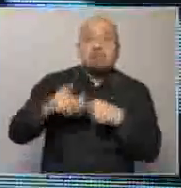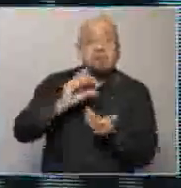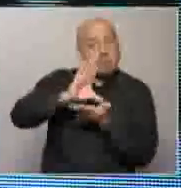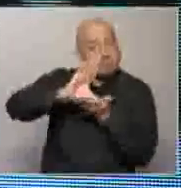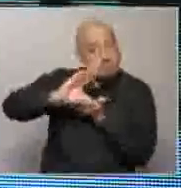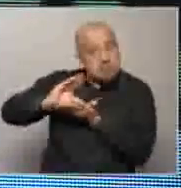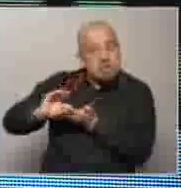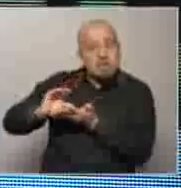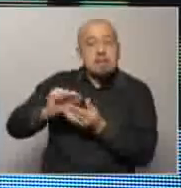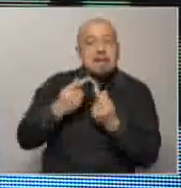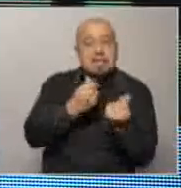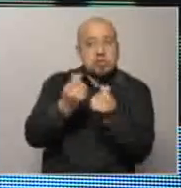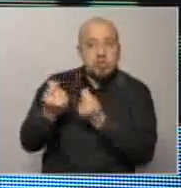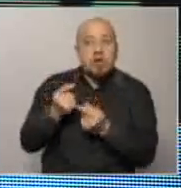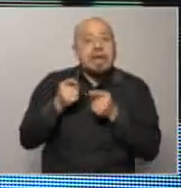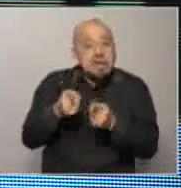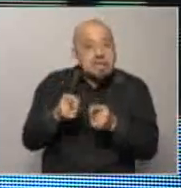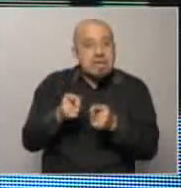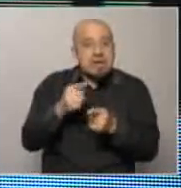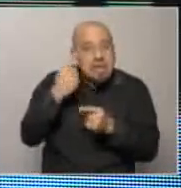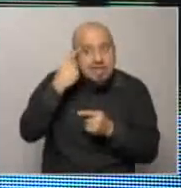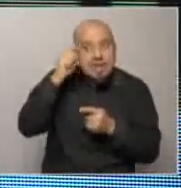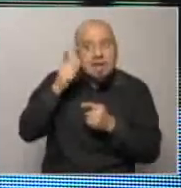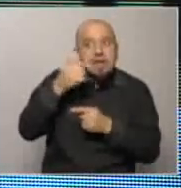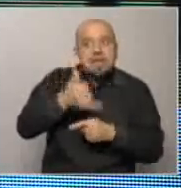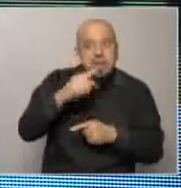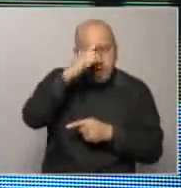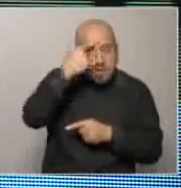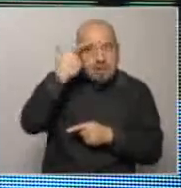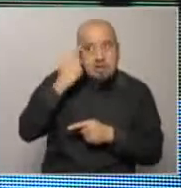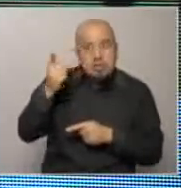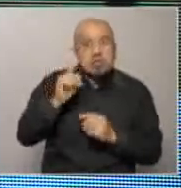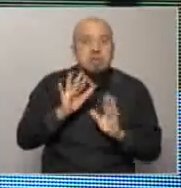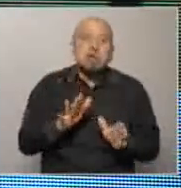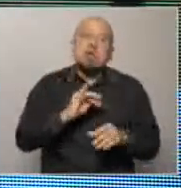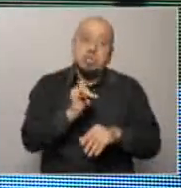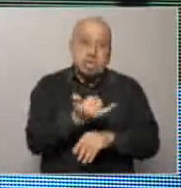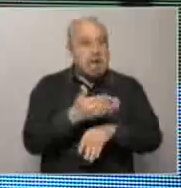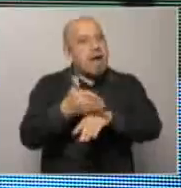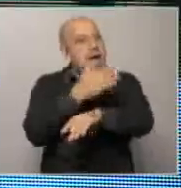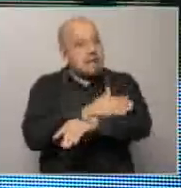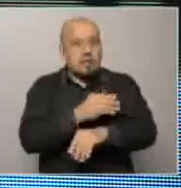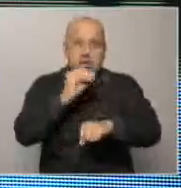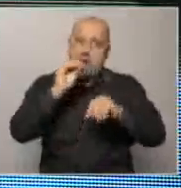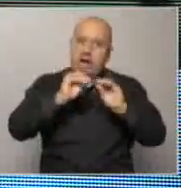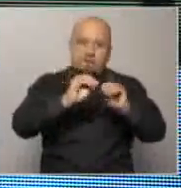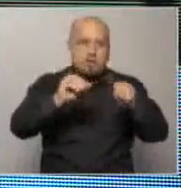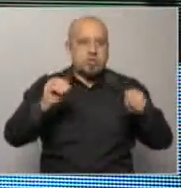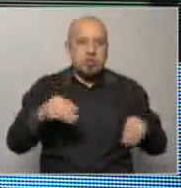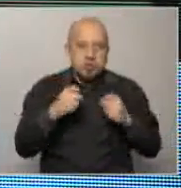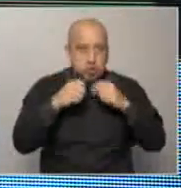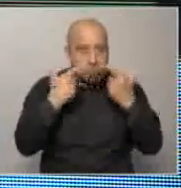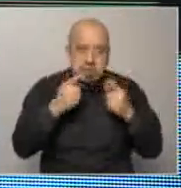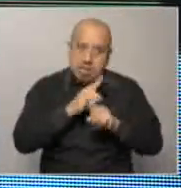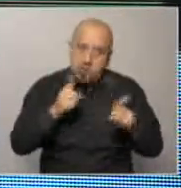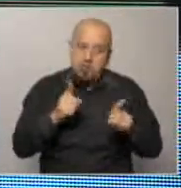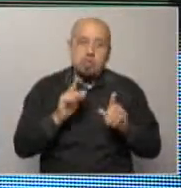vía de reducción del gasto. Eso creo que es lo que todos tenemos que tener claro, muy anunciado, sin sorpresas, hasta creo